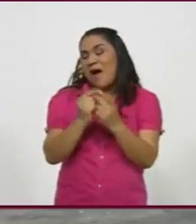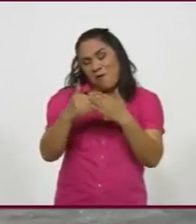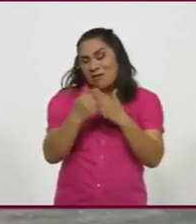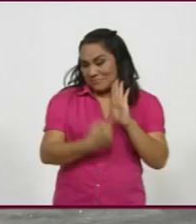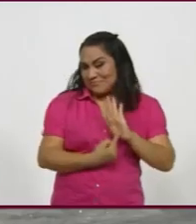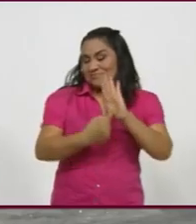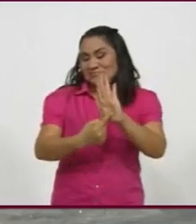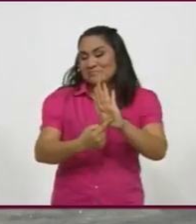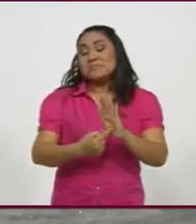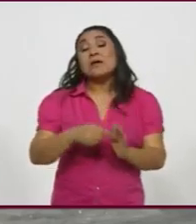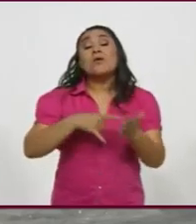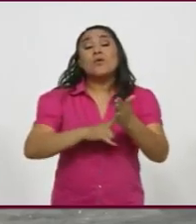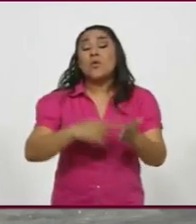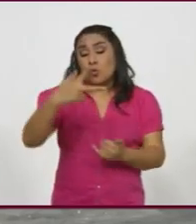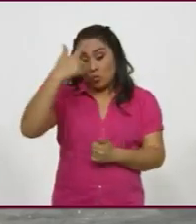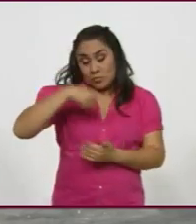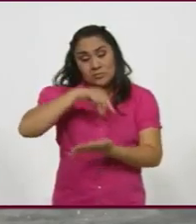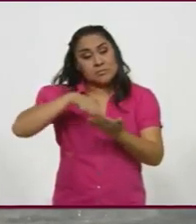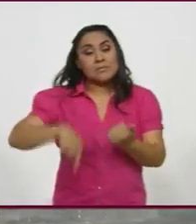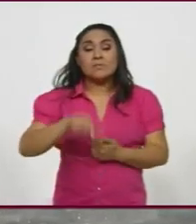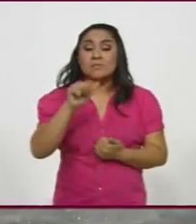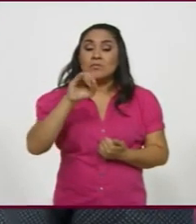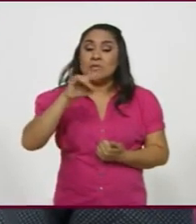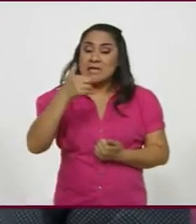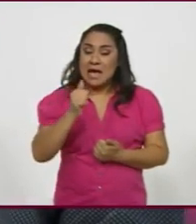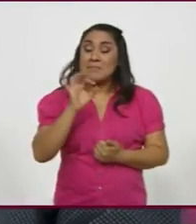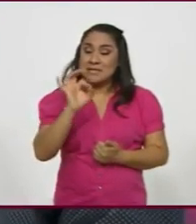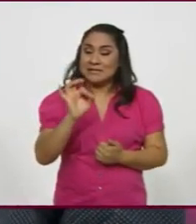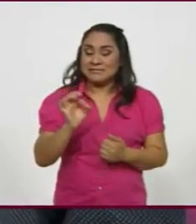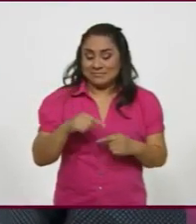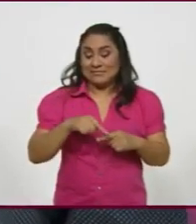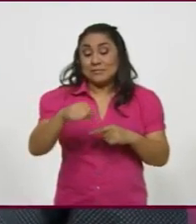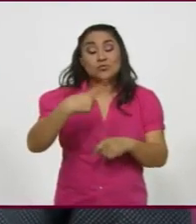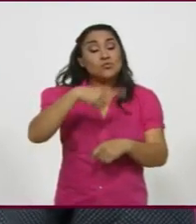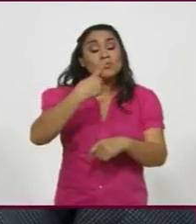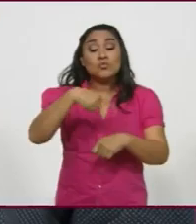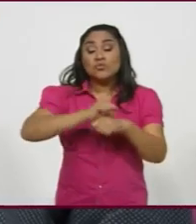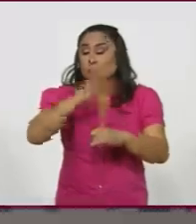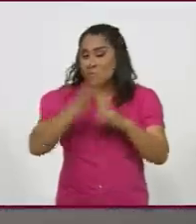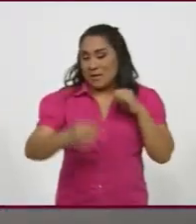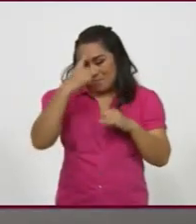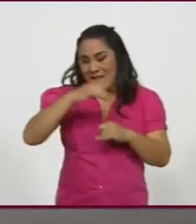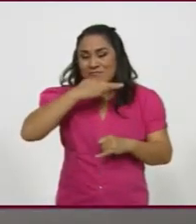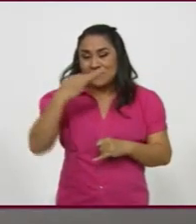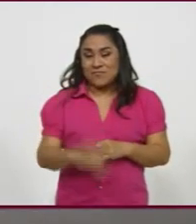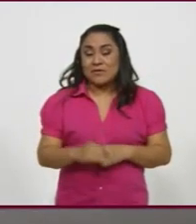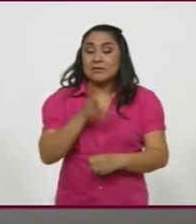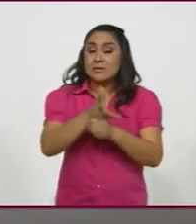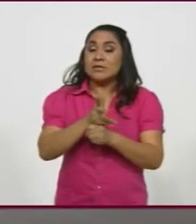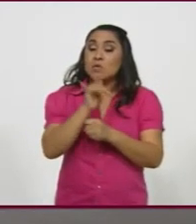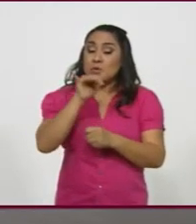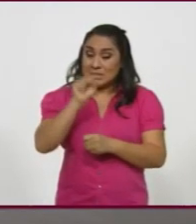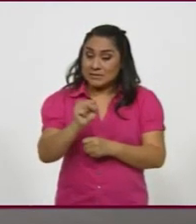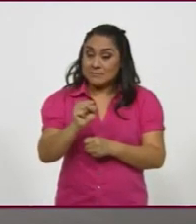espectáculo a las 20 horas en la Alóniga de Granaditas, inicio de la última semana del Festival Cervantino. Con imágenes de Luis Virgilio y José Luis